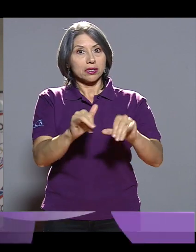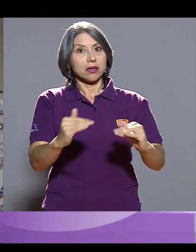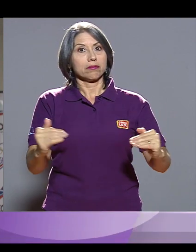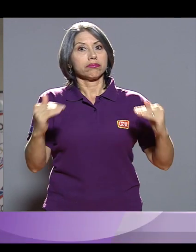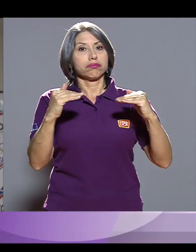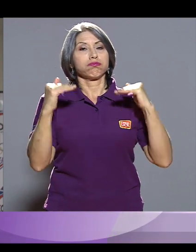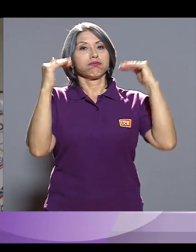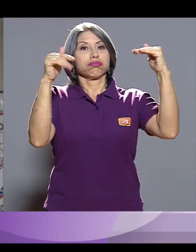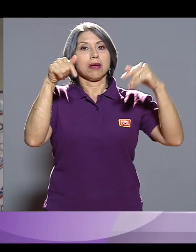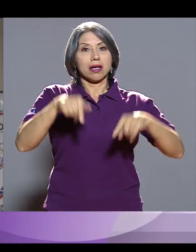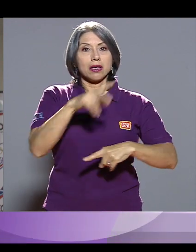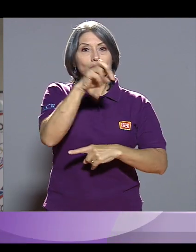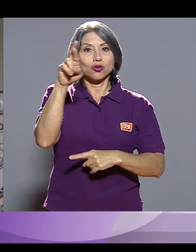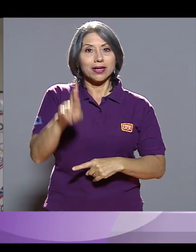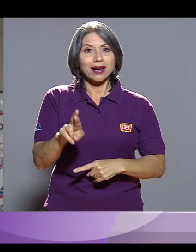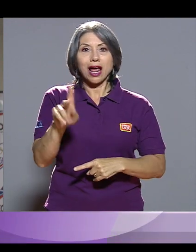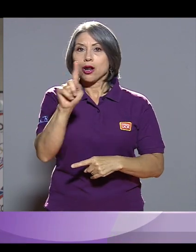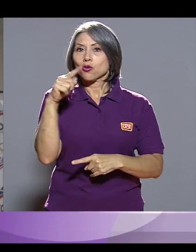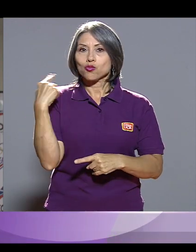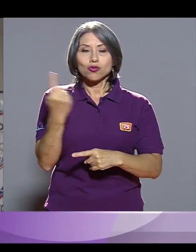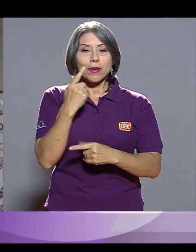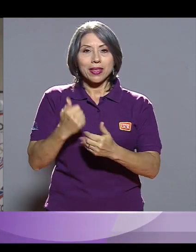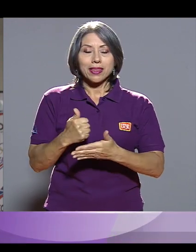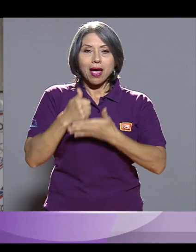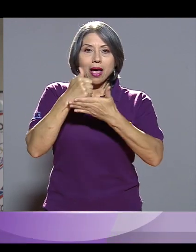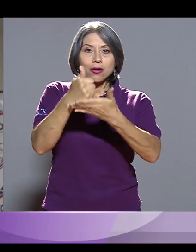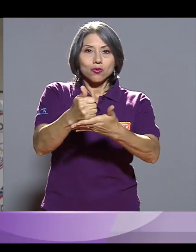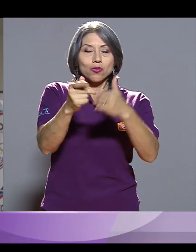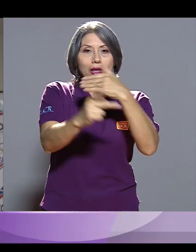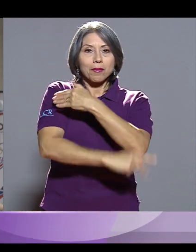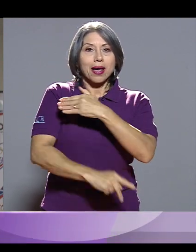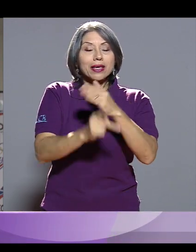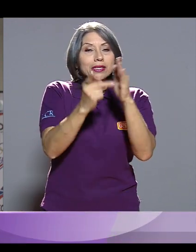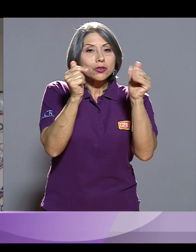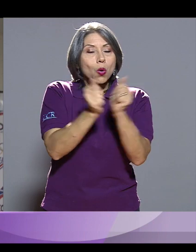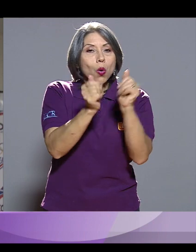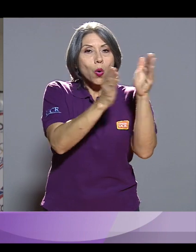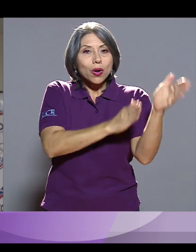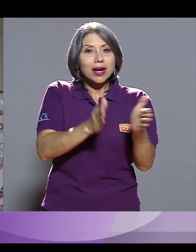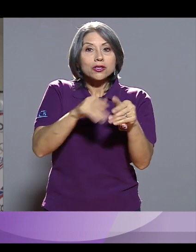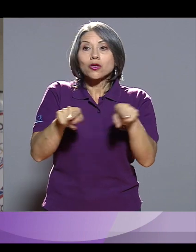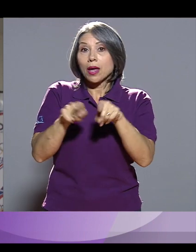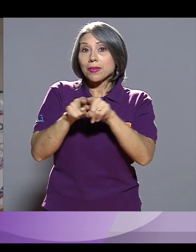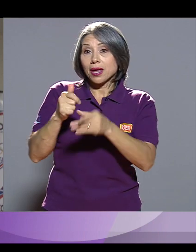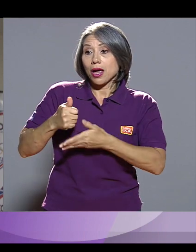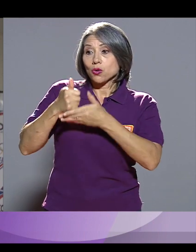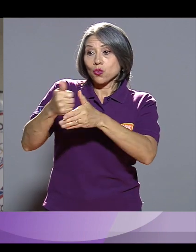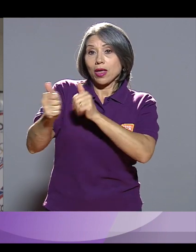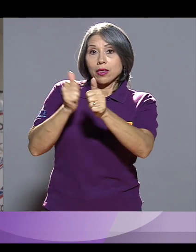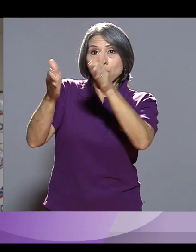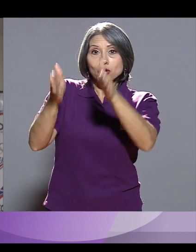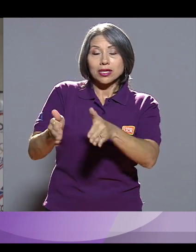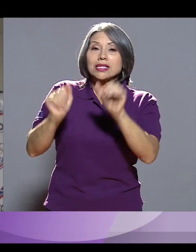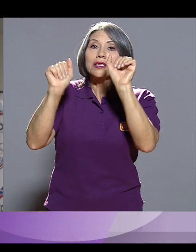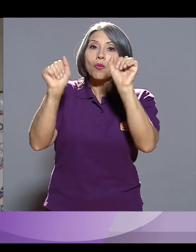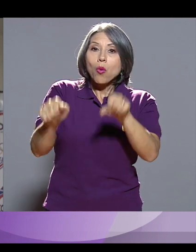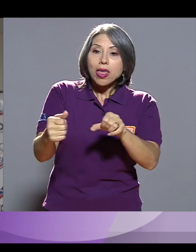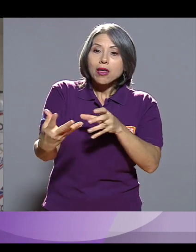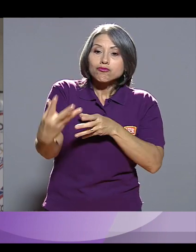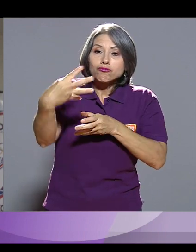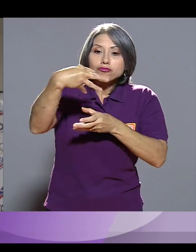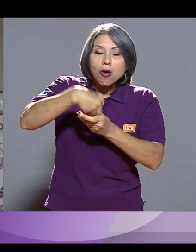Rica no solamente ayuda al país en la parte organizativa sino que también ayuda a que esos deportistas puedan incluirse más,